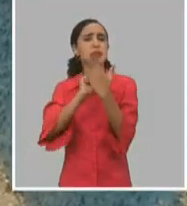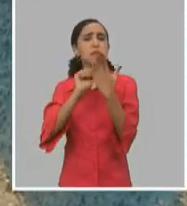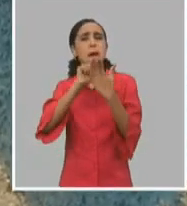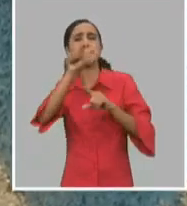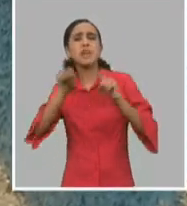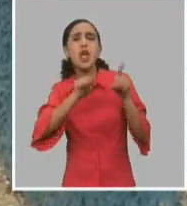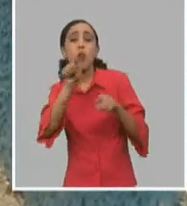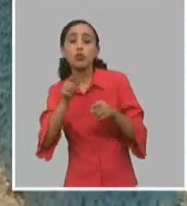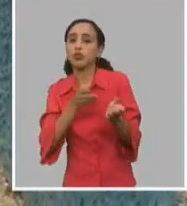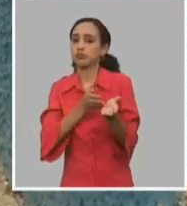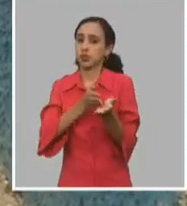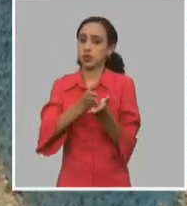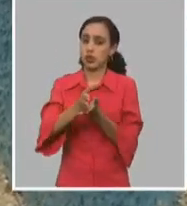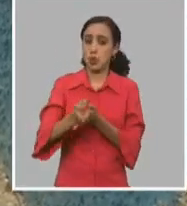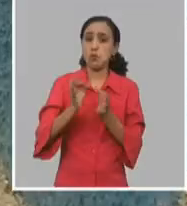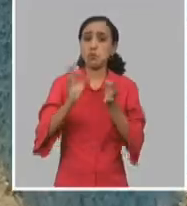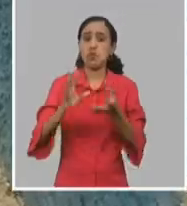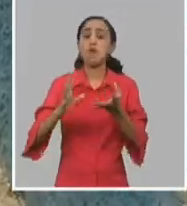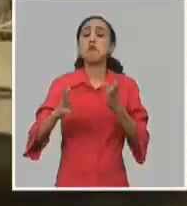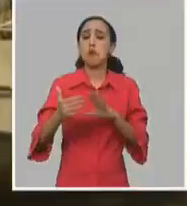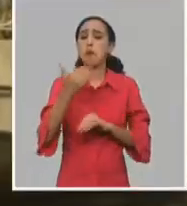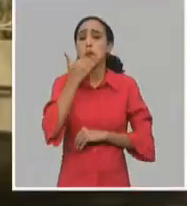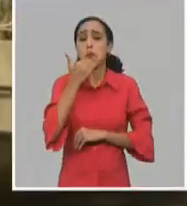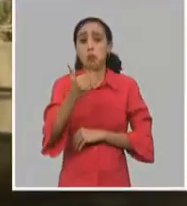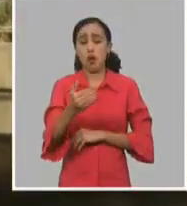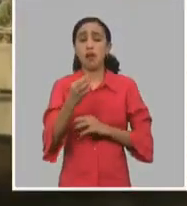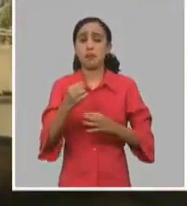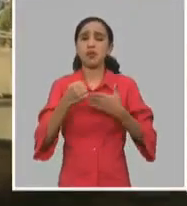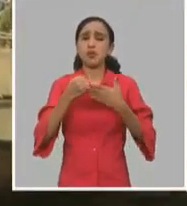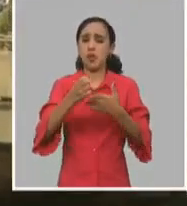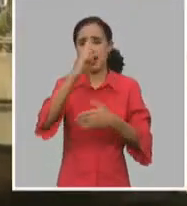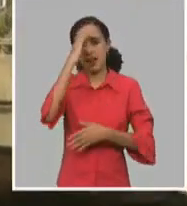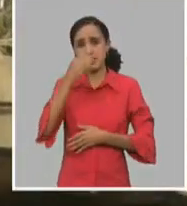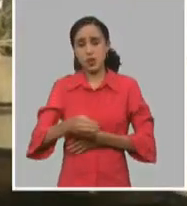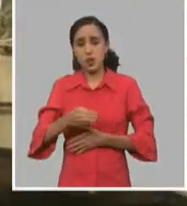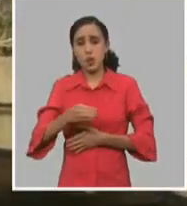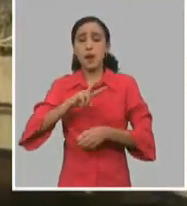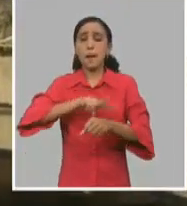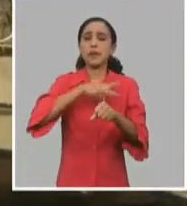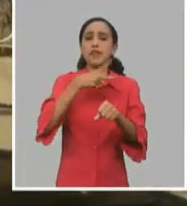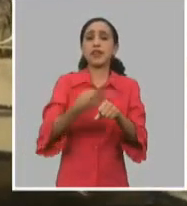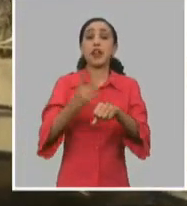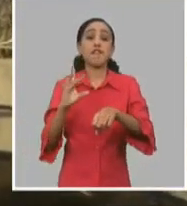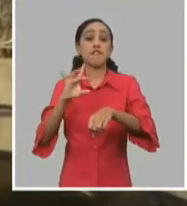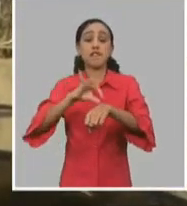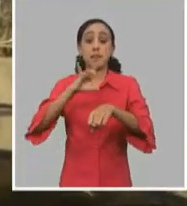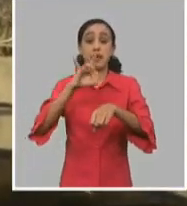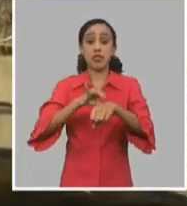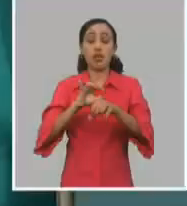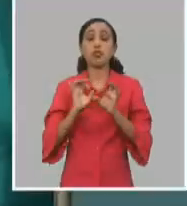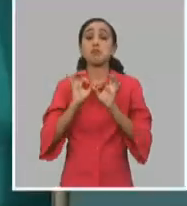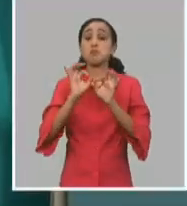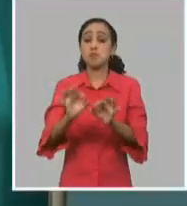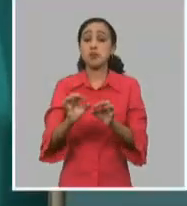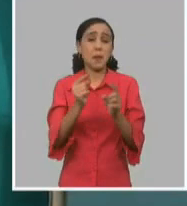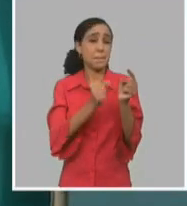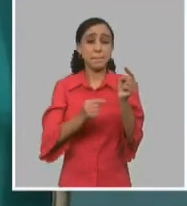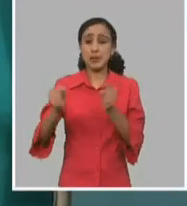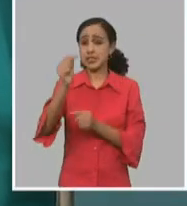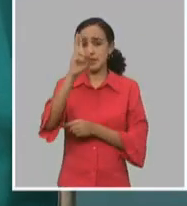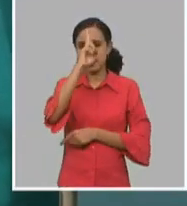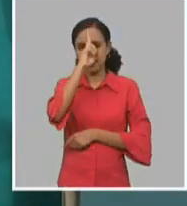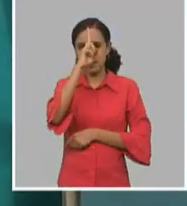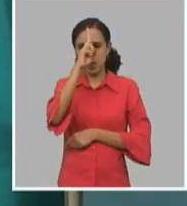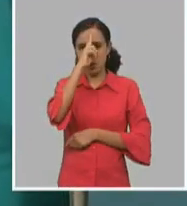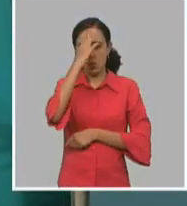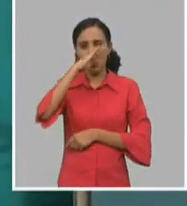para quedarse. Es esa una manera efectiva de promover salud para prevenir enfermedades. Principio en el que se sustenta el sistema de